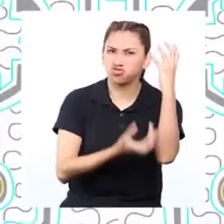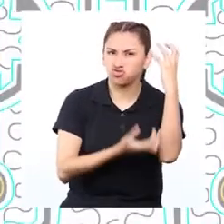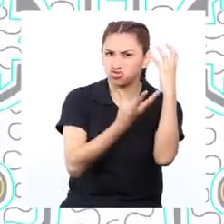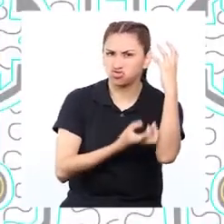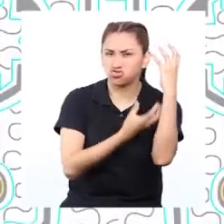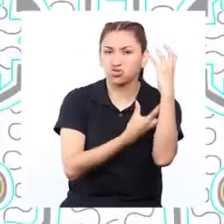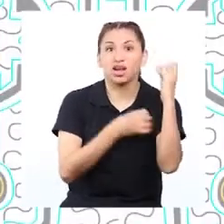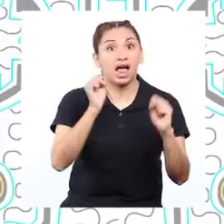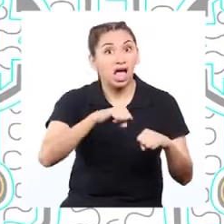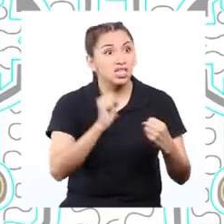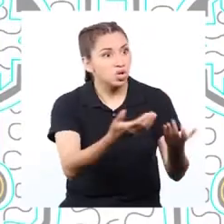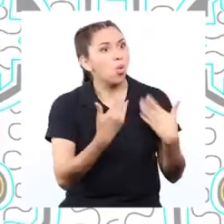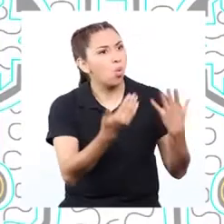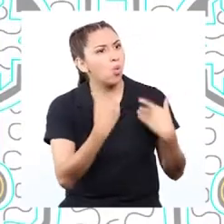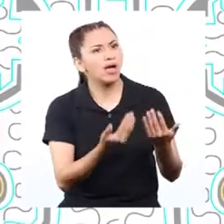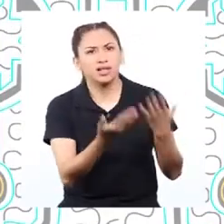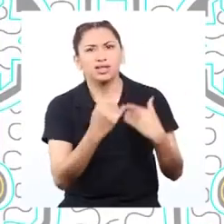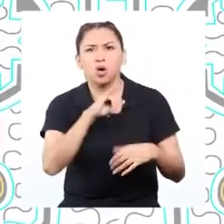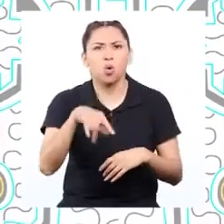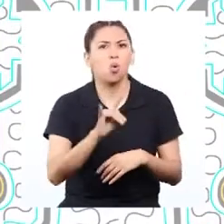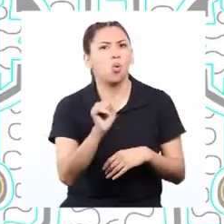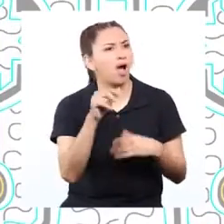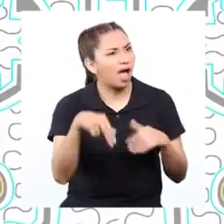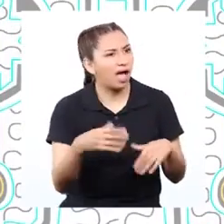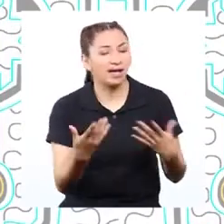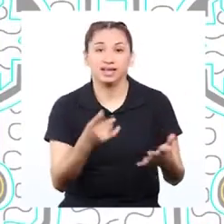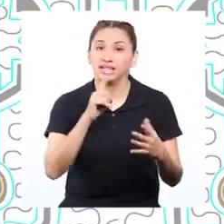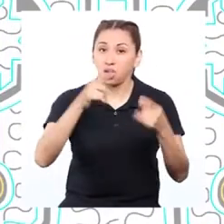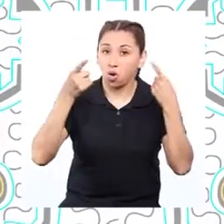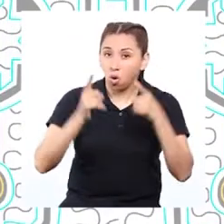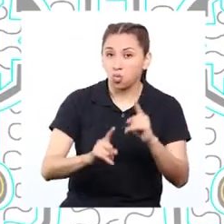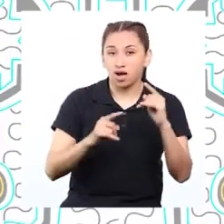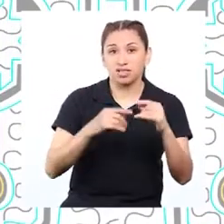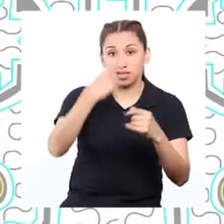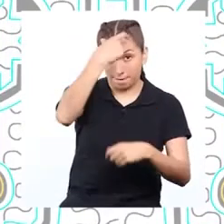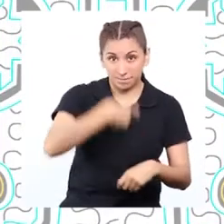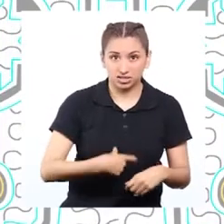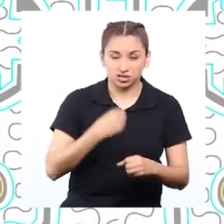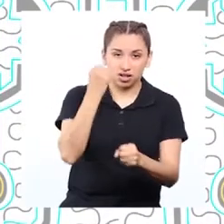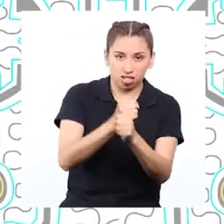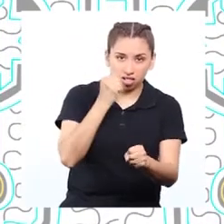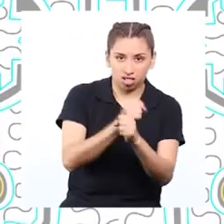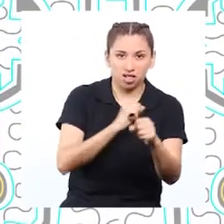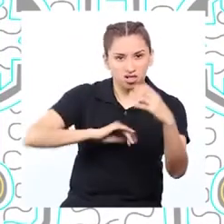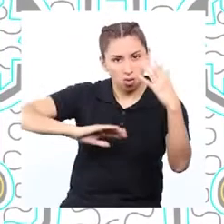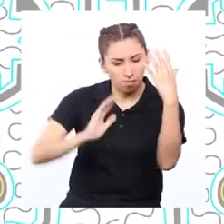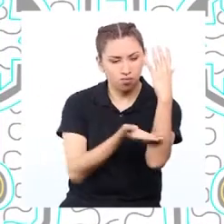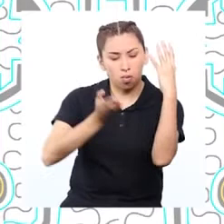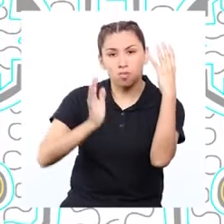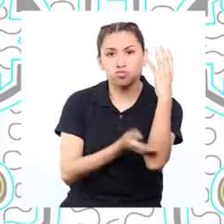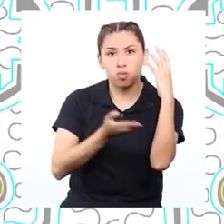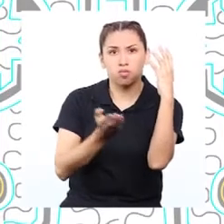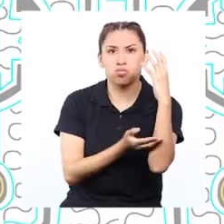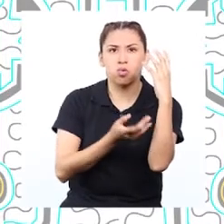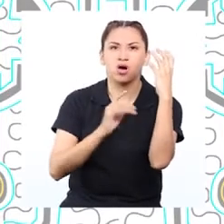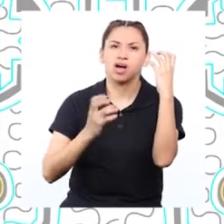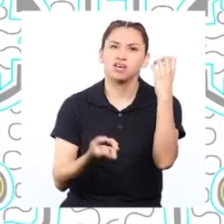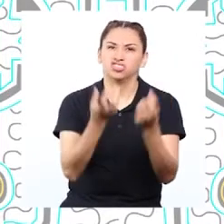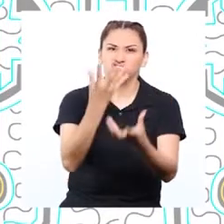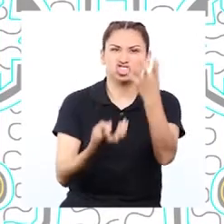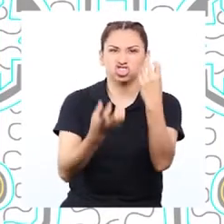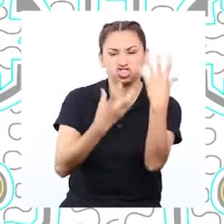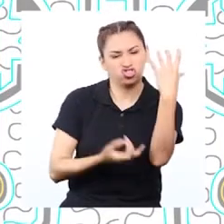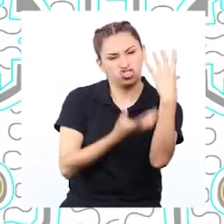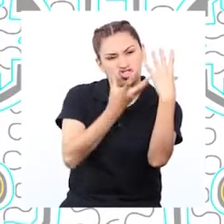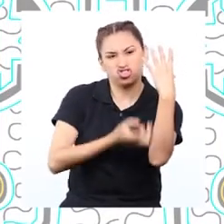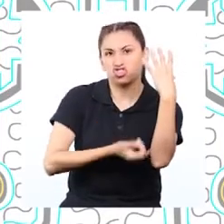deforestación! ¡Cuéntanos más, Juan! La deforestación es cuando la acción humana destruyó o agota la superficie forestal,